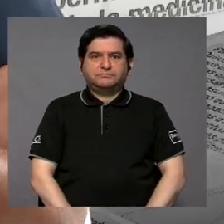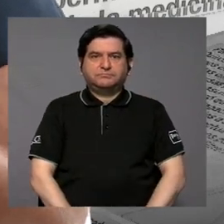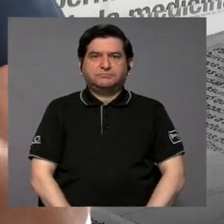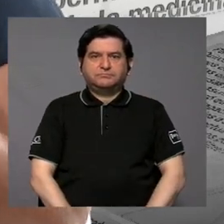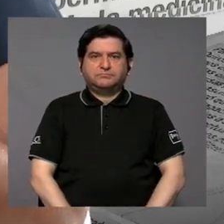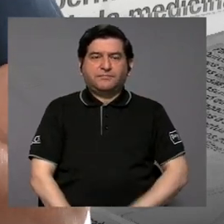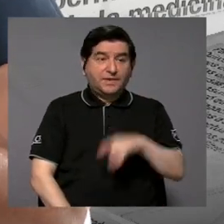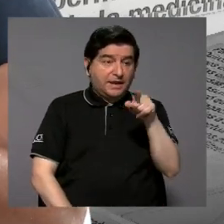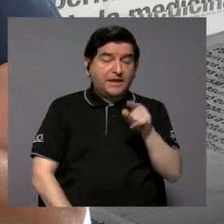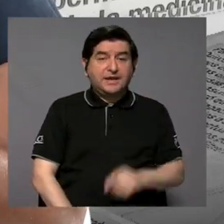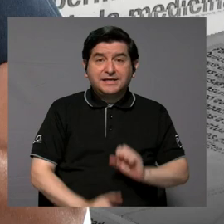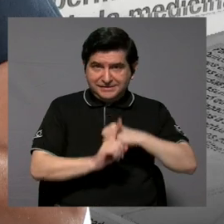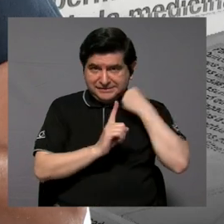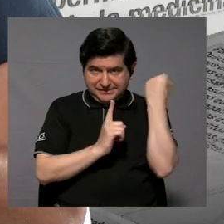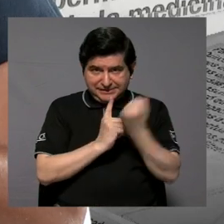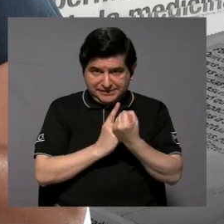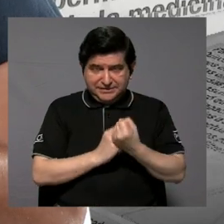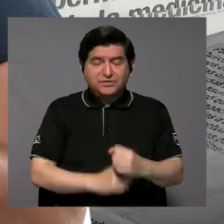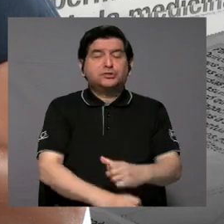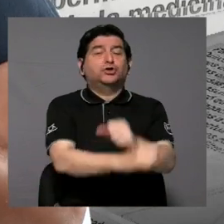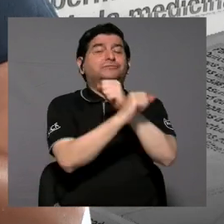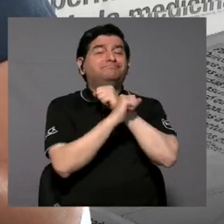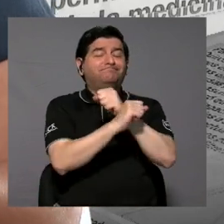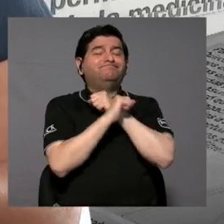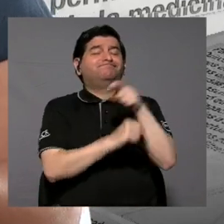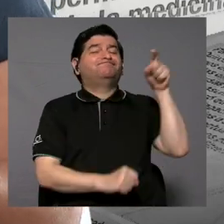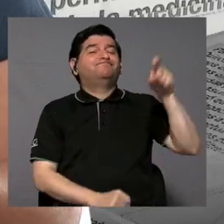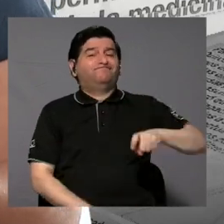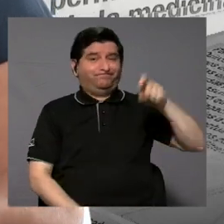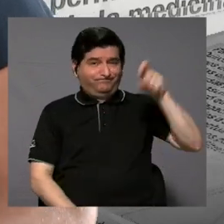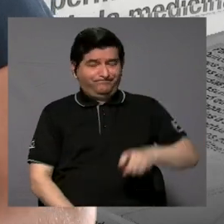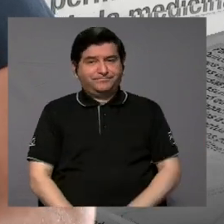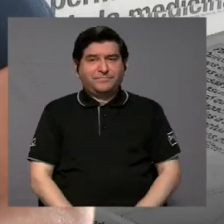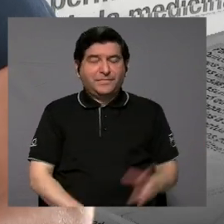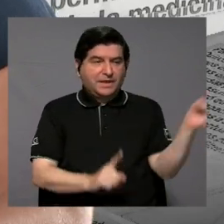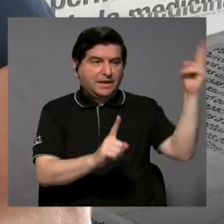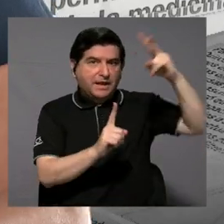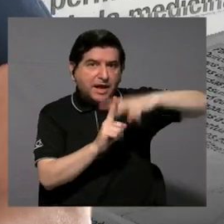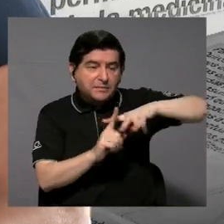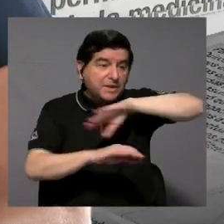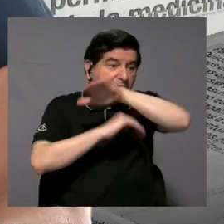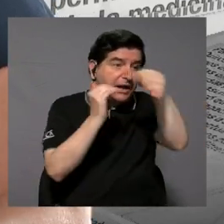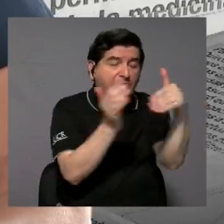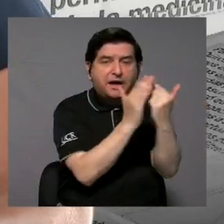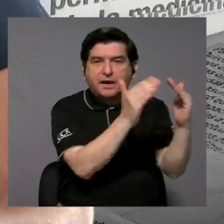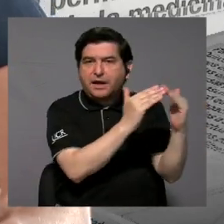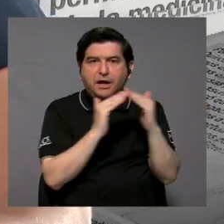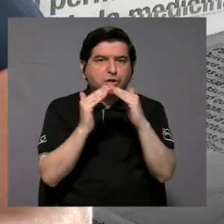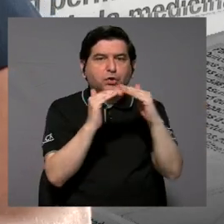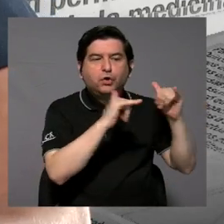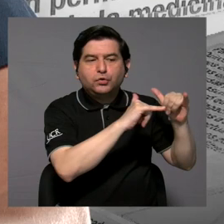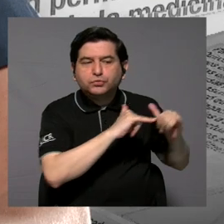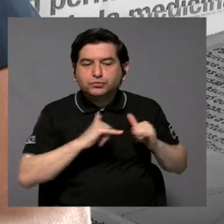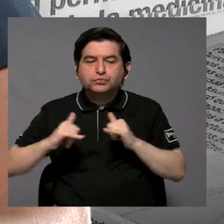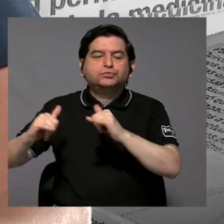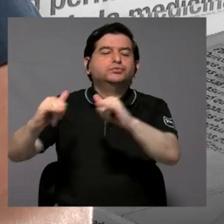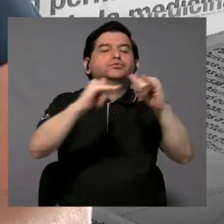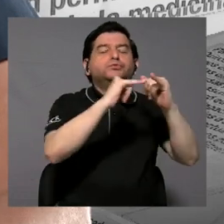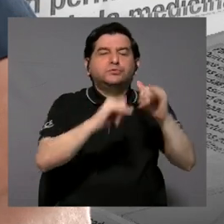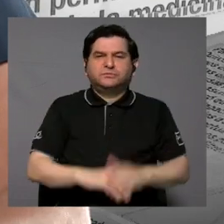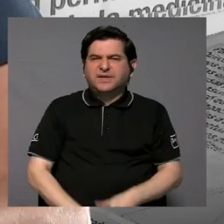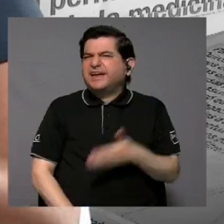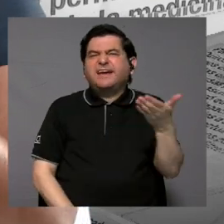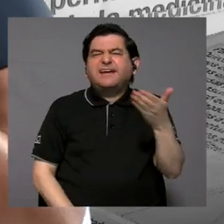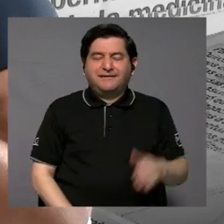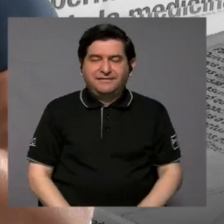con esa finalidad usted debe garantizar, garantizar, ¿verdad?, aplicar esa prueba a toda la población por igual. ¿En qué sentido?